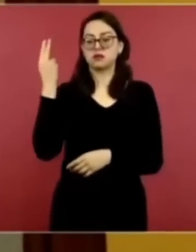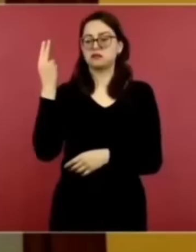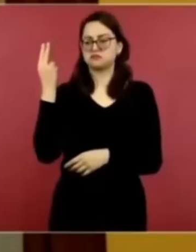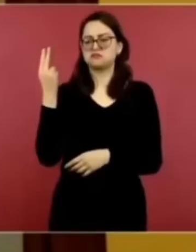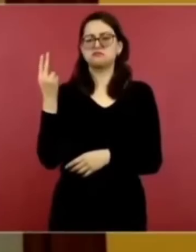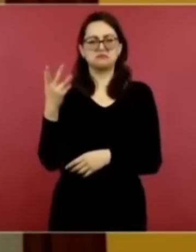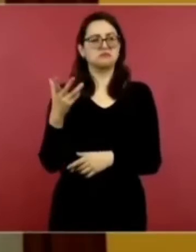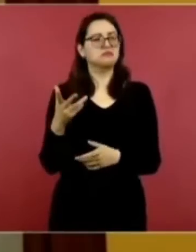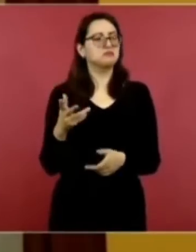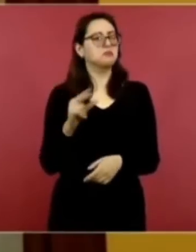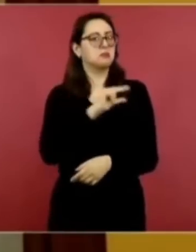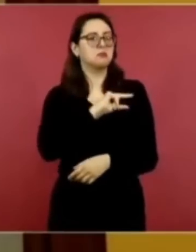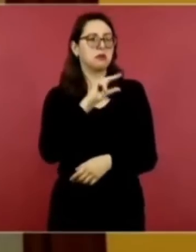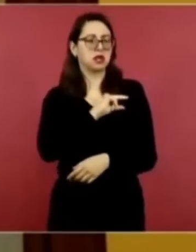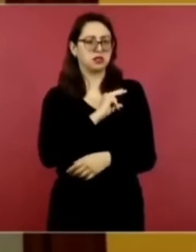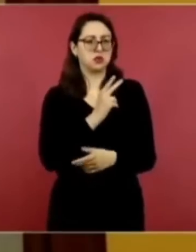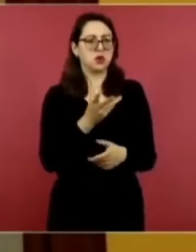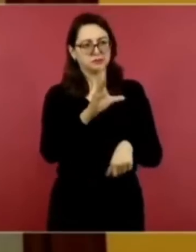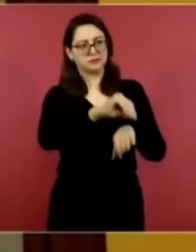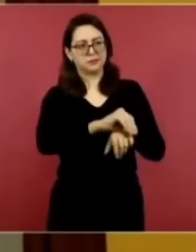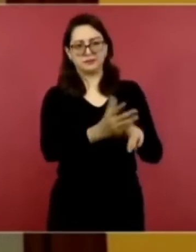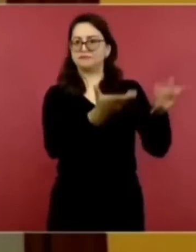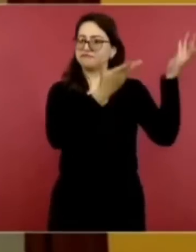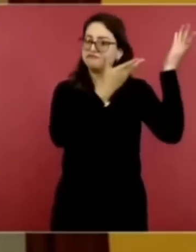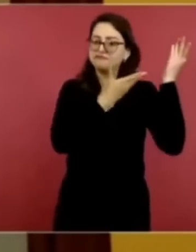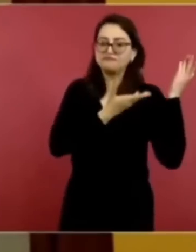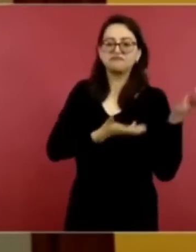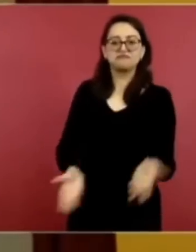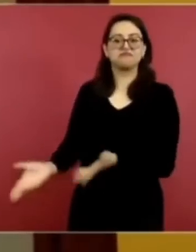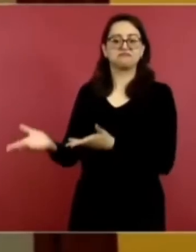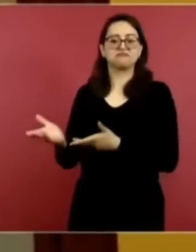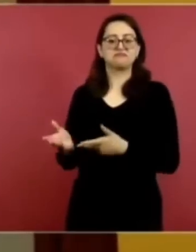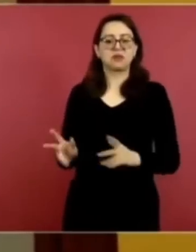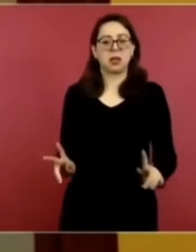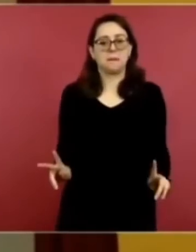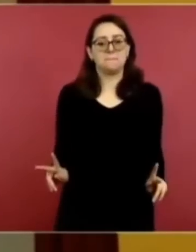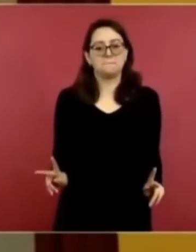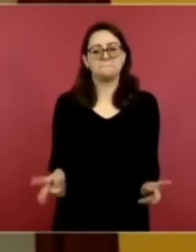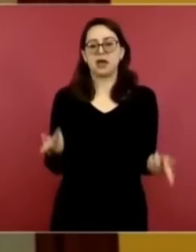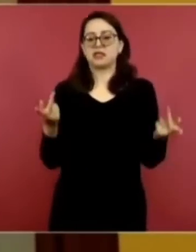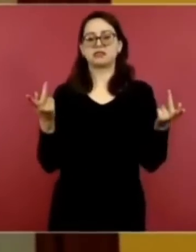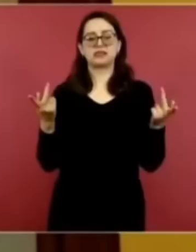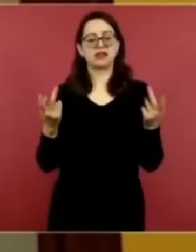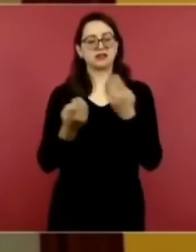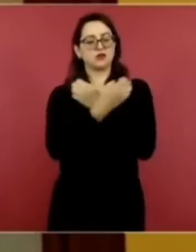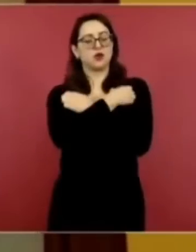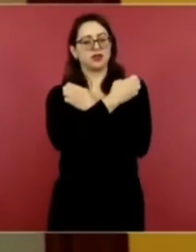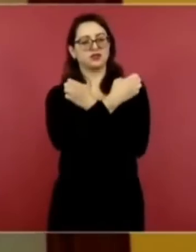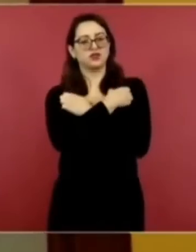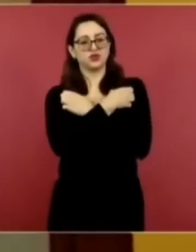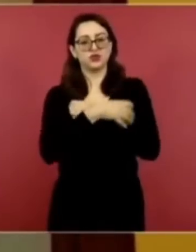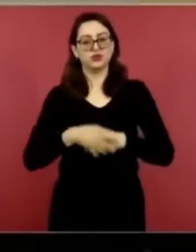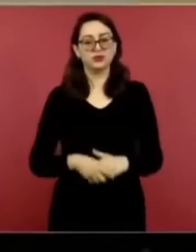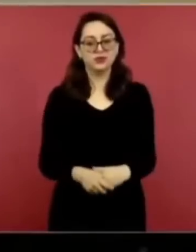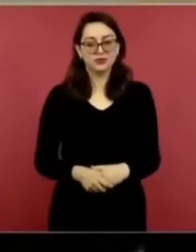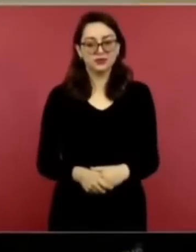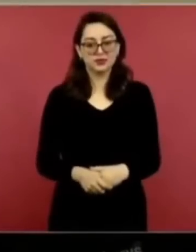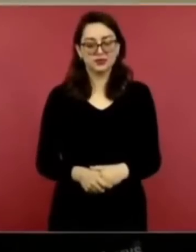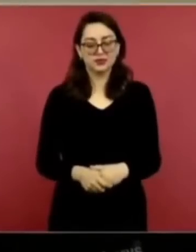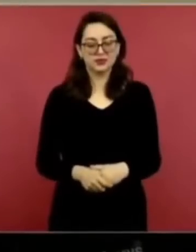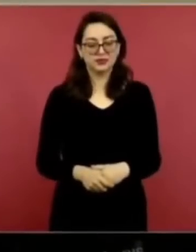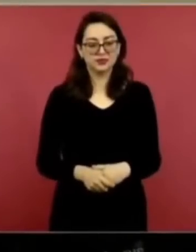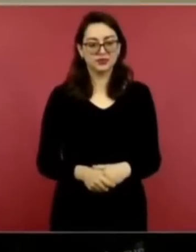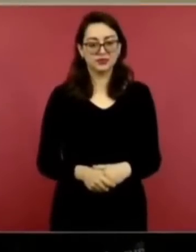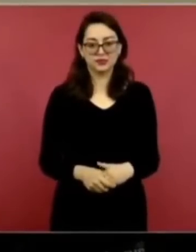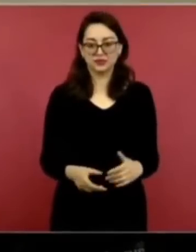superior y la educación universitaria. ¿Quién era